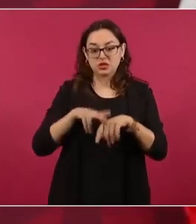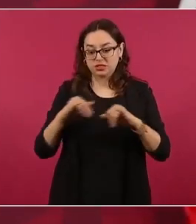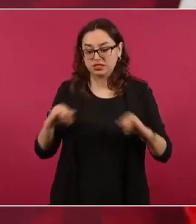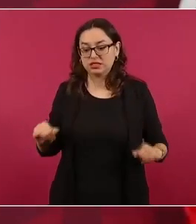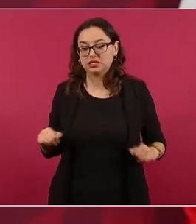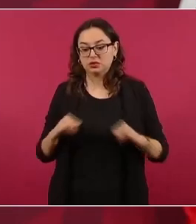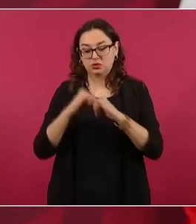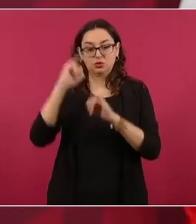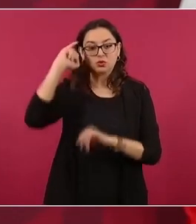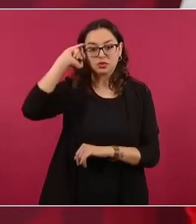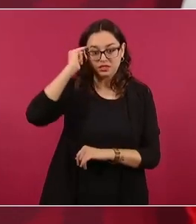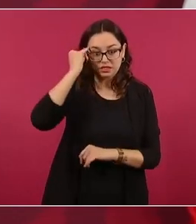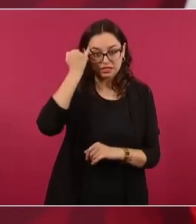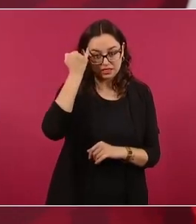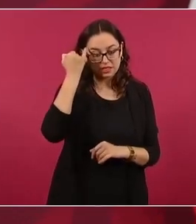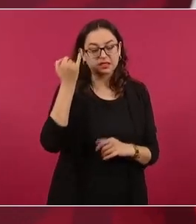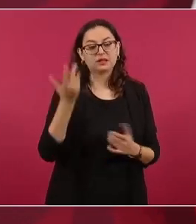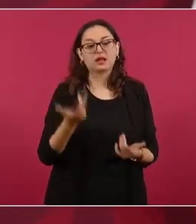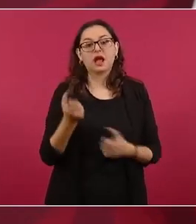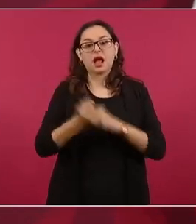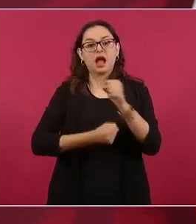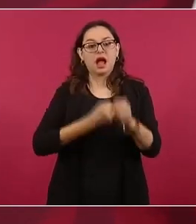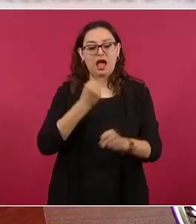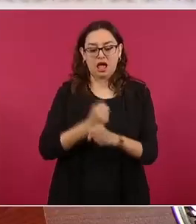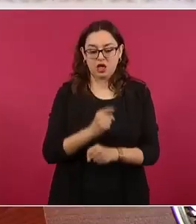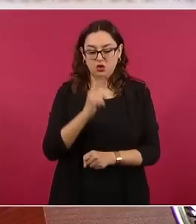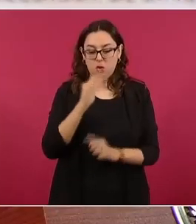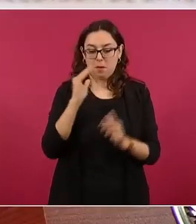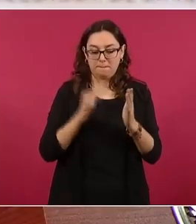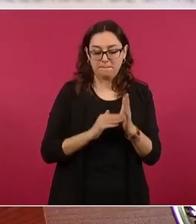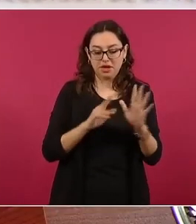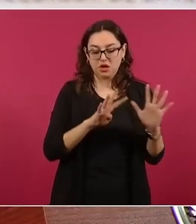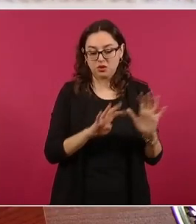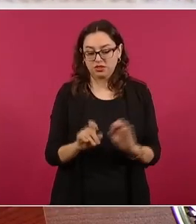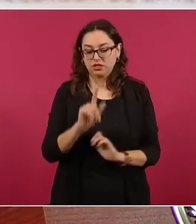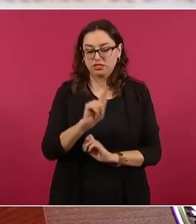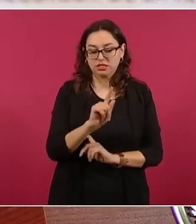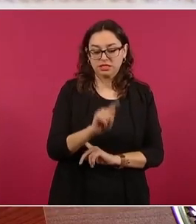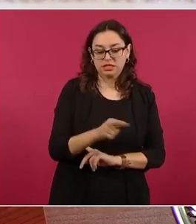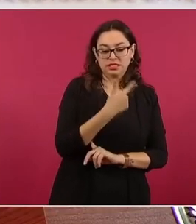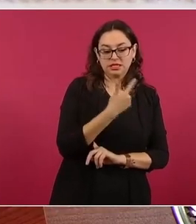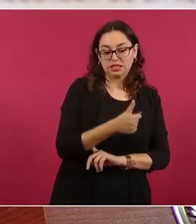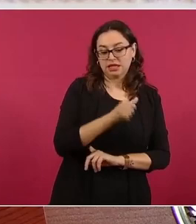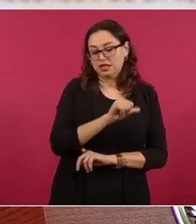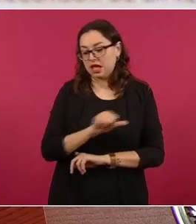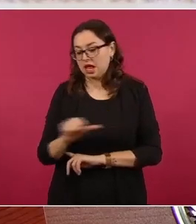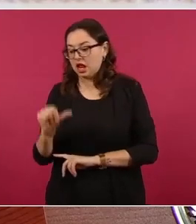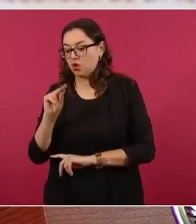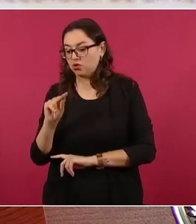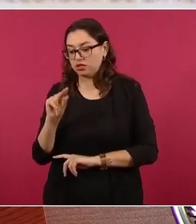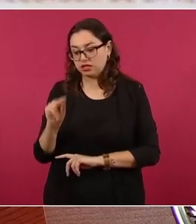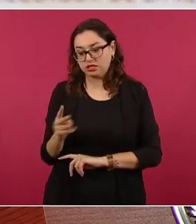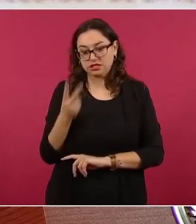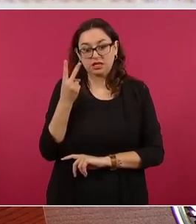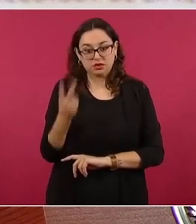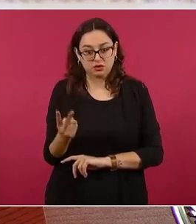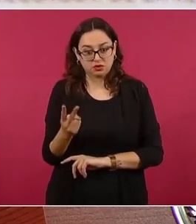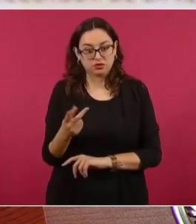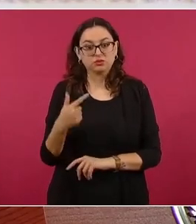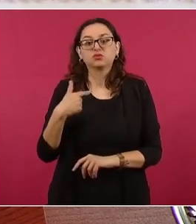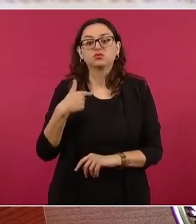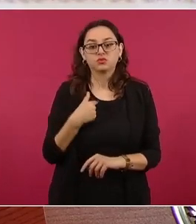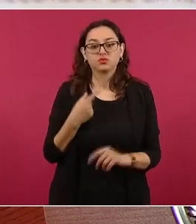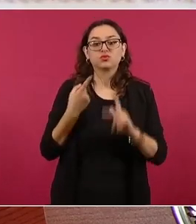de 1977 a 1982 saliendo de la escuela ahí aprendí